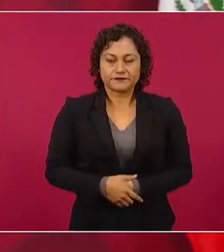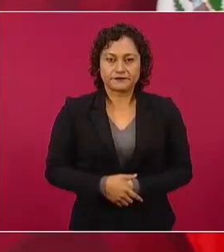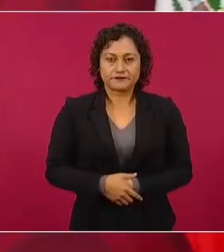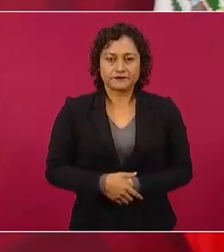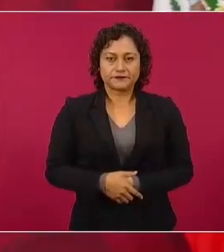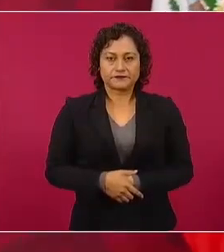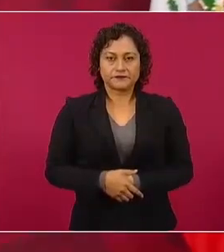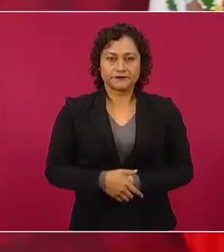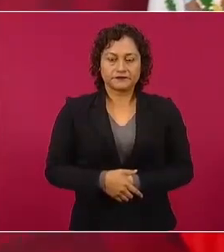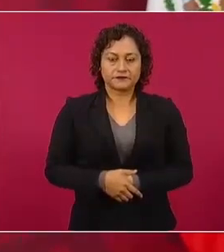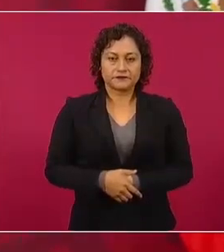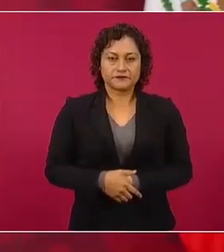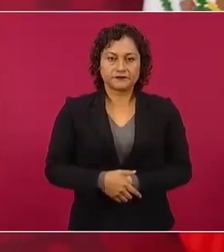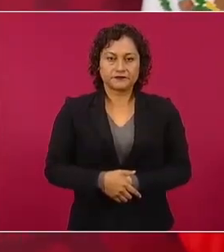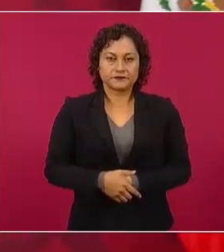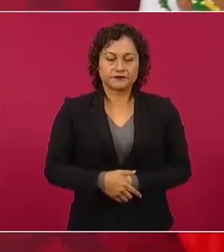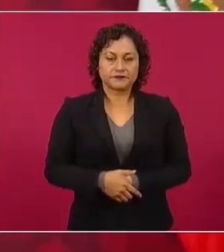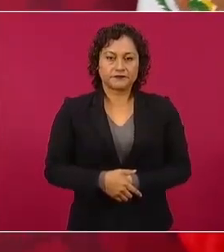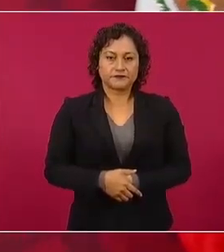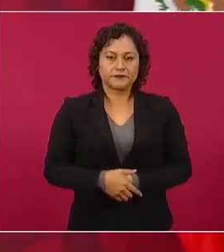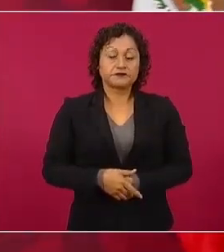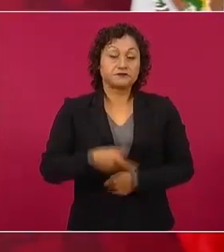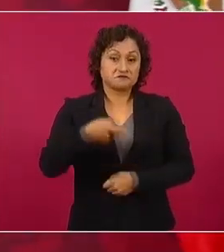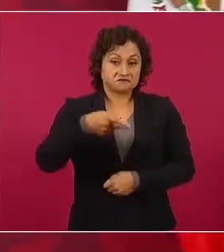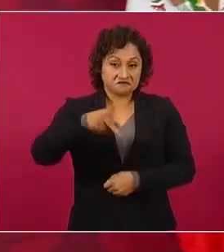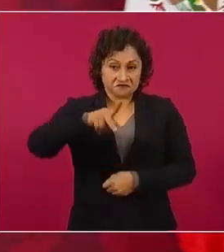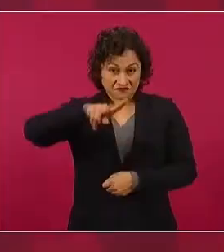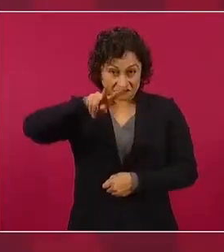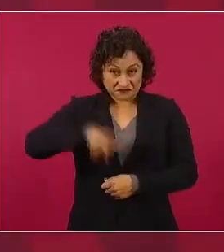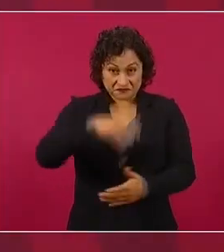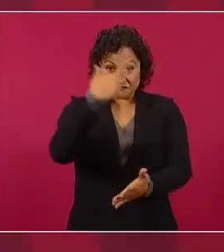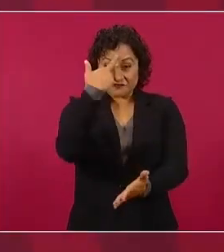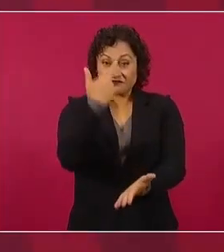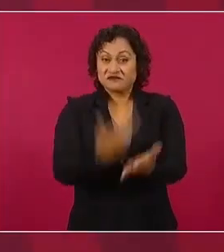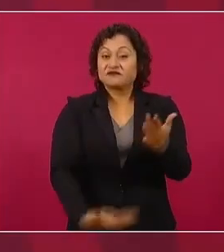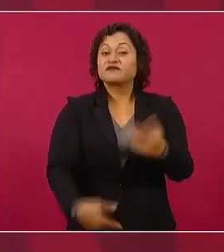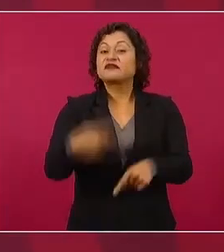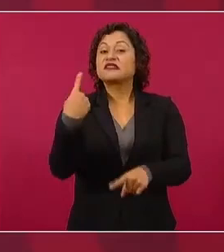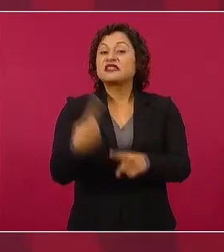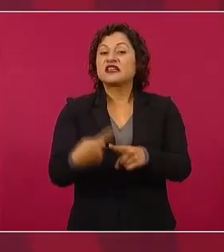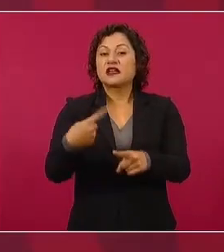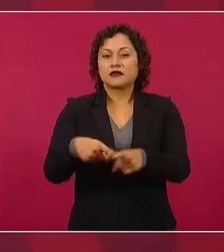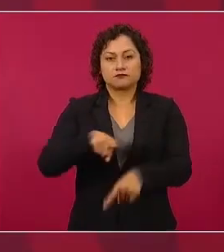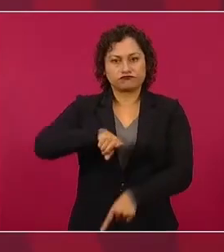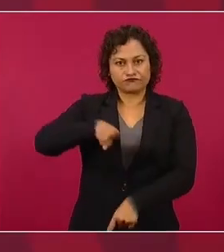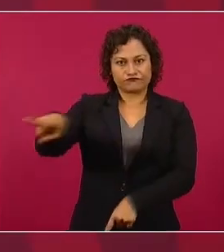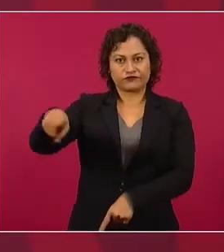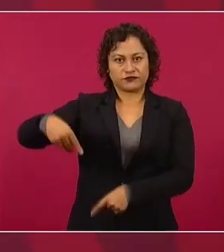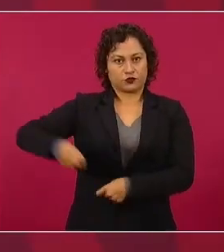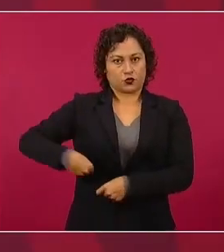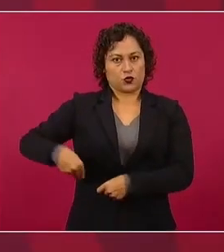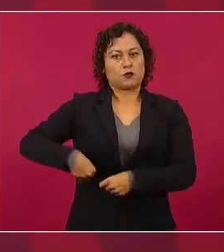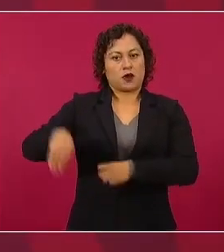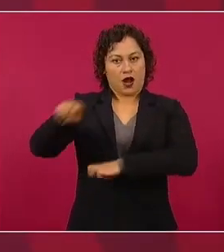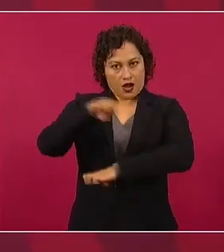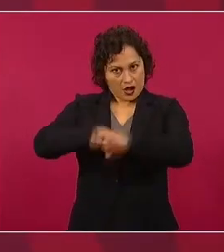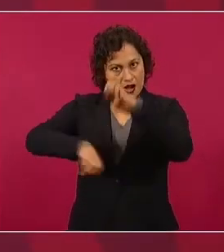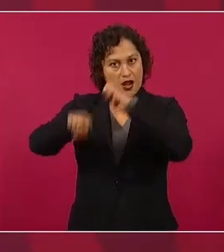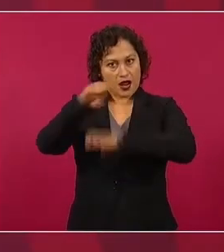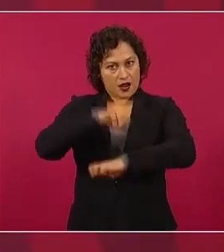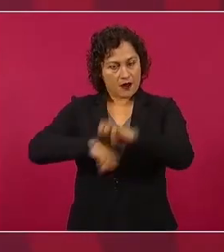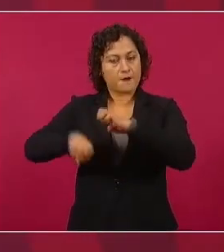están violando la ley y destruyendo el territorio son ellos, la empresa